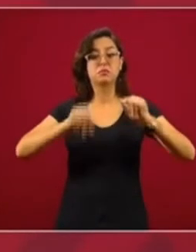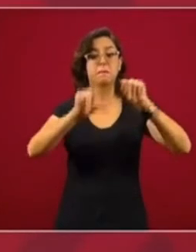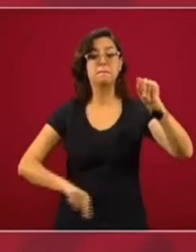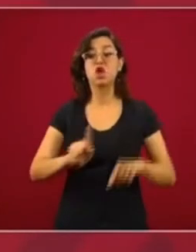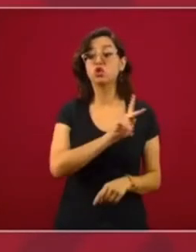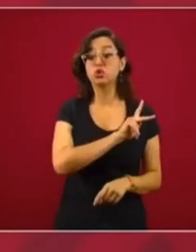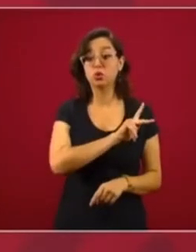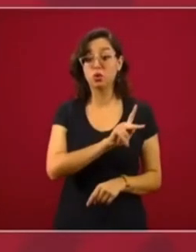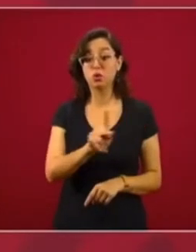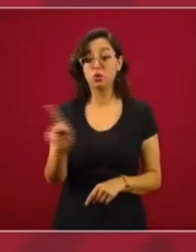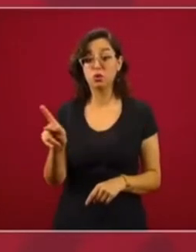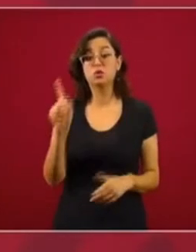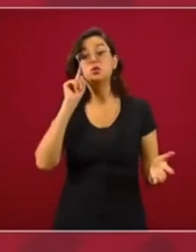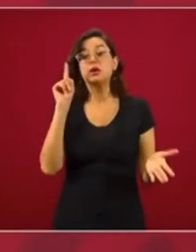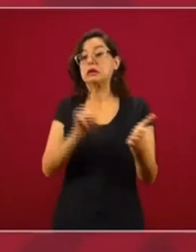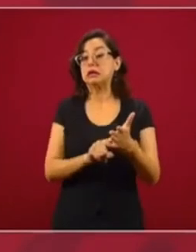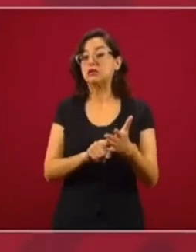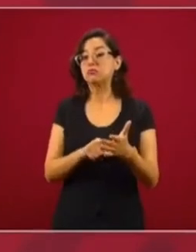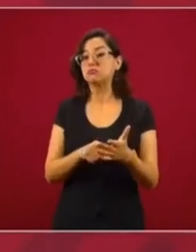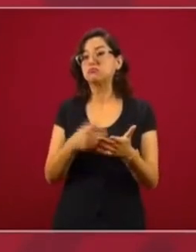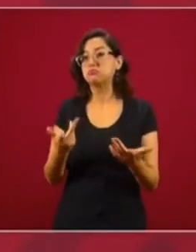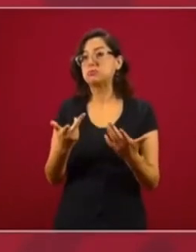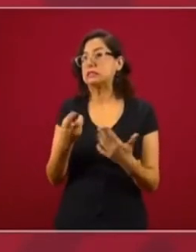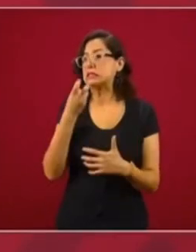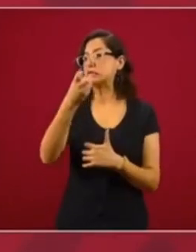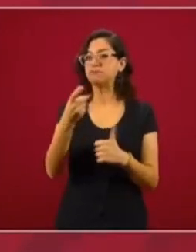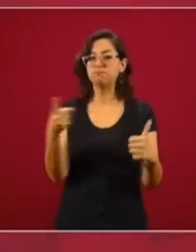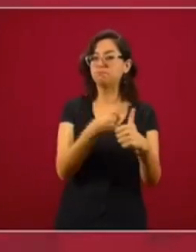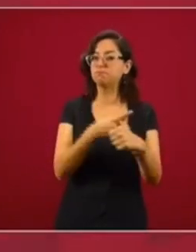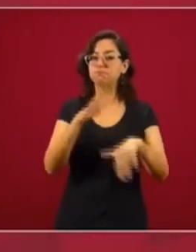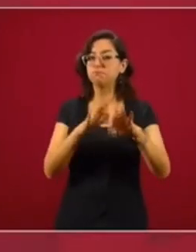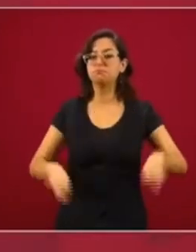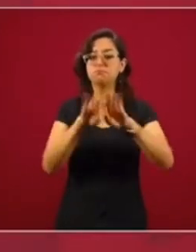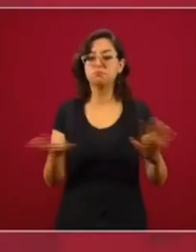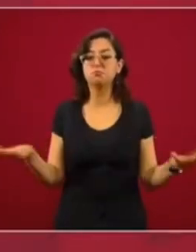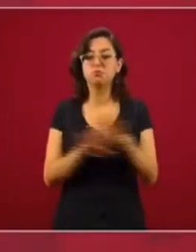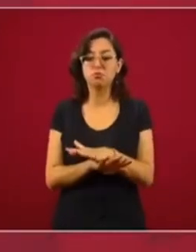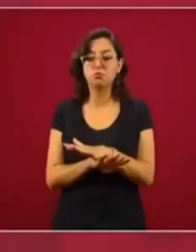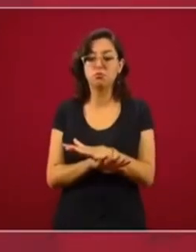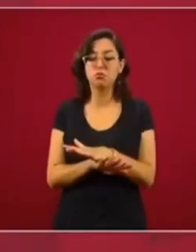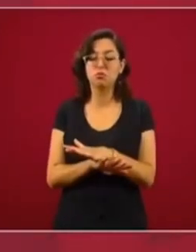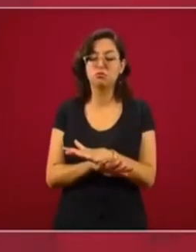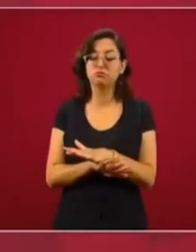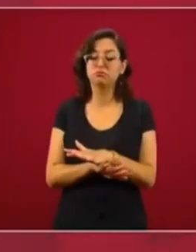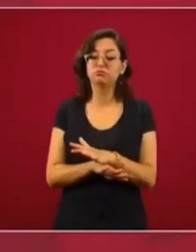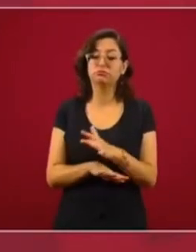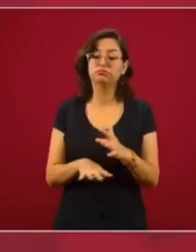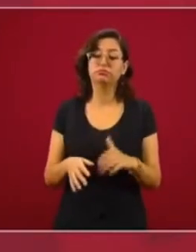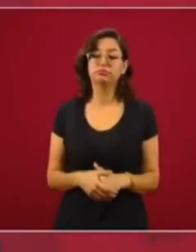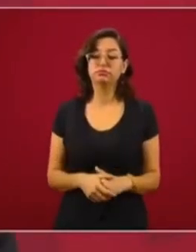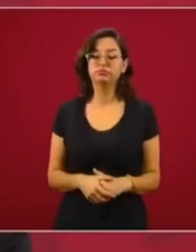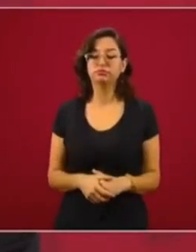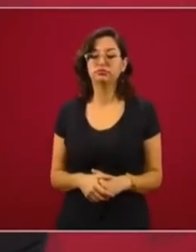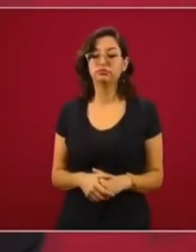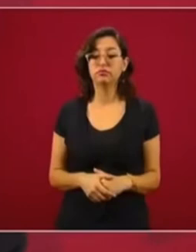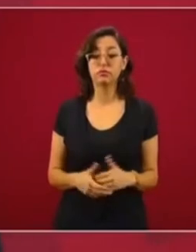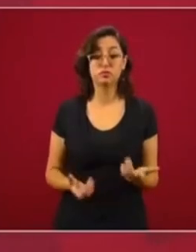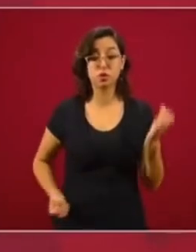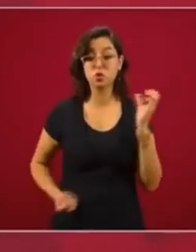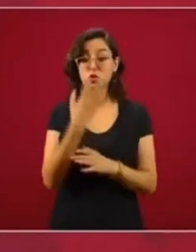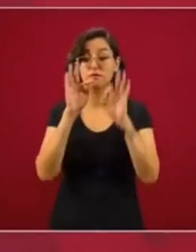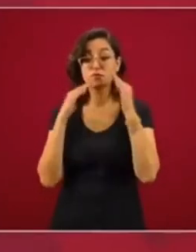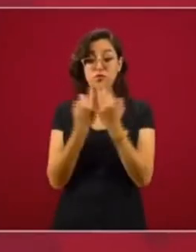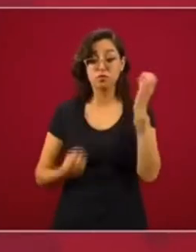creo que ese es uno de los cambios sustanciales, de los más importantes, lo que distingue a la nueva